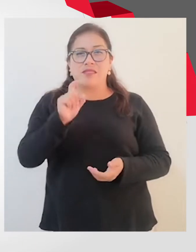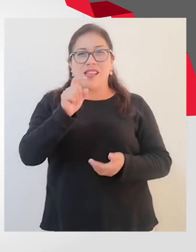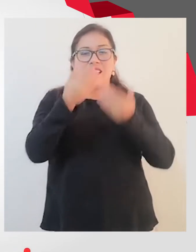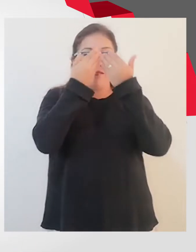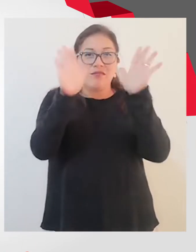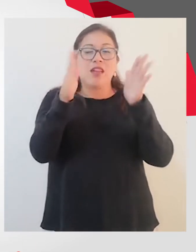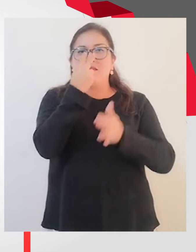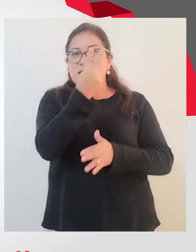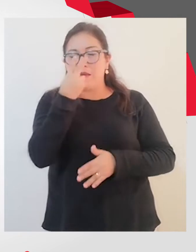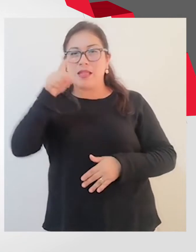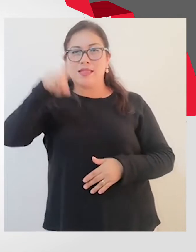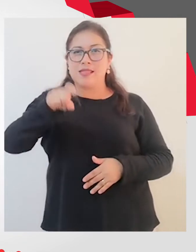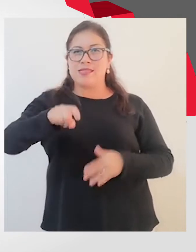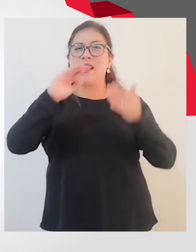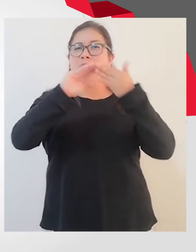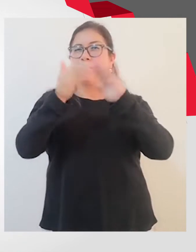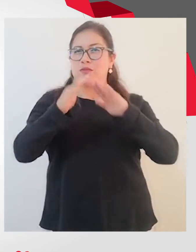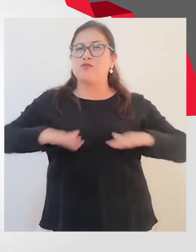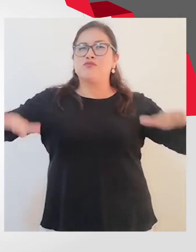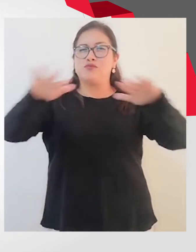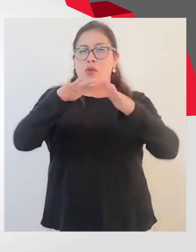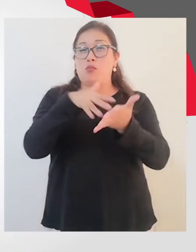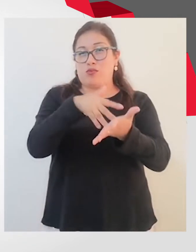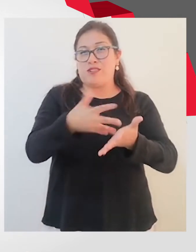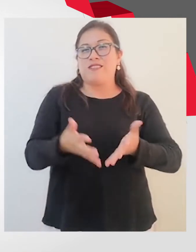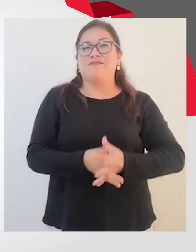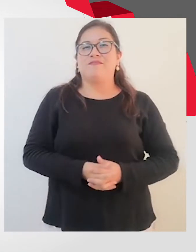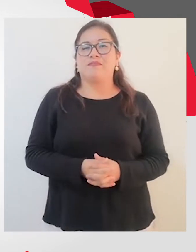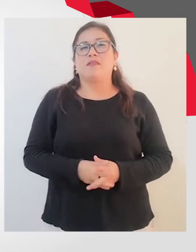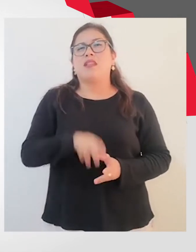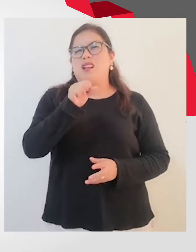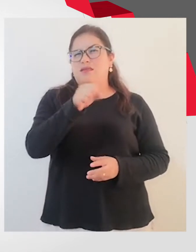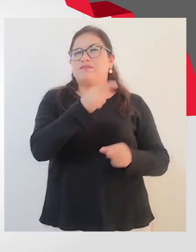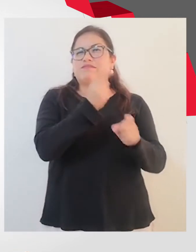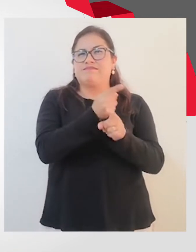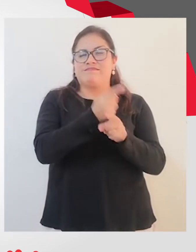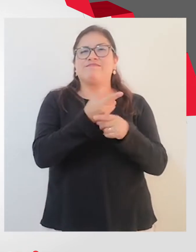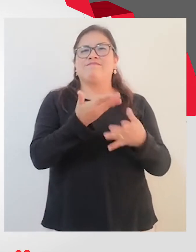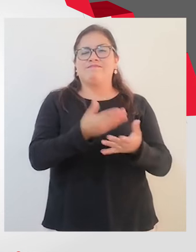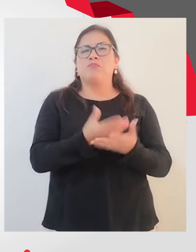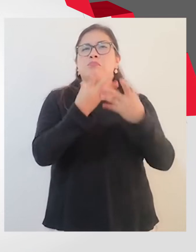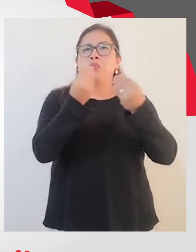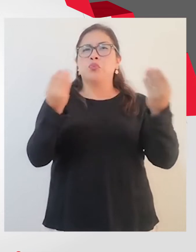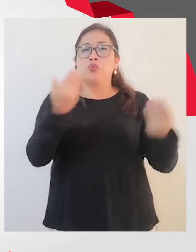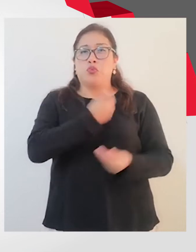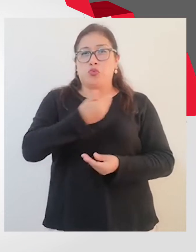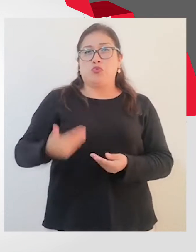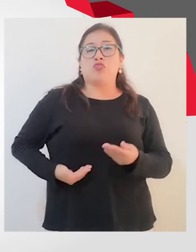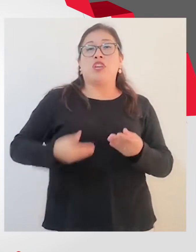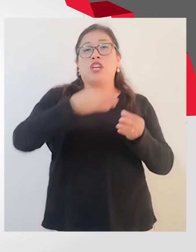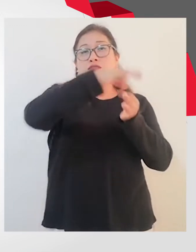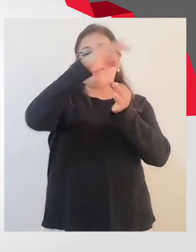necesidades de nuestras poblaciones vulnerables. En efecto, Enrique, ya muchos gobiernos